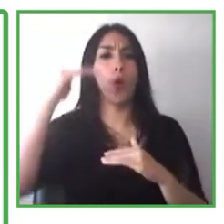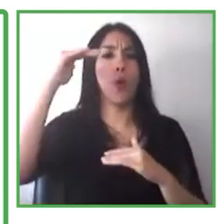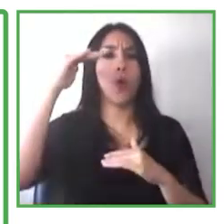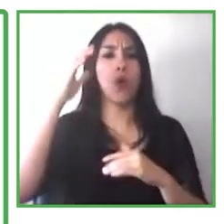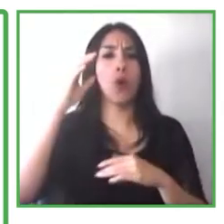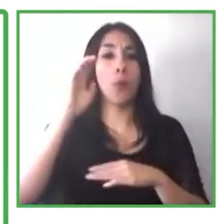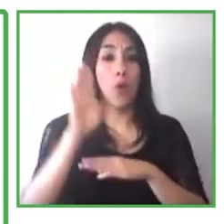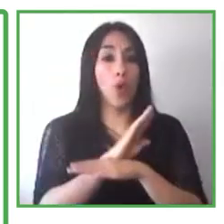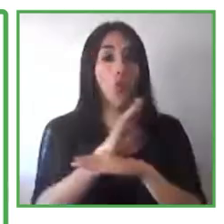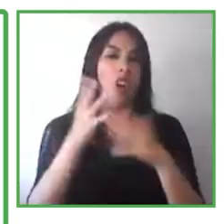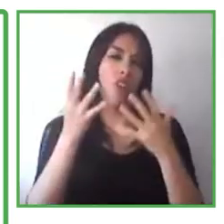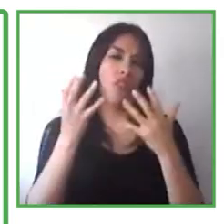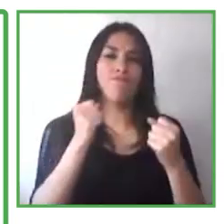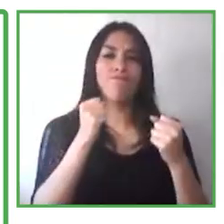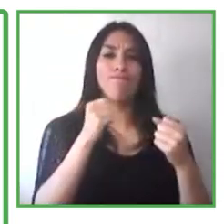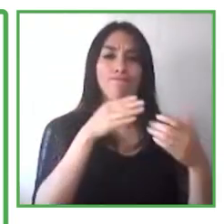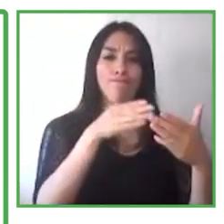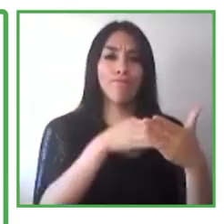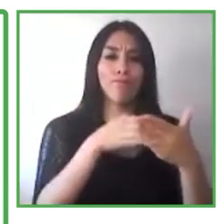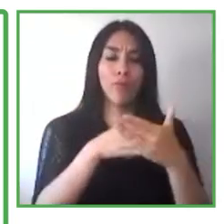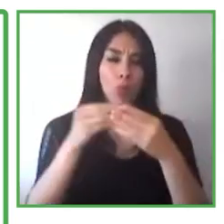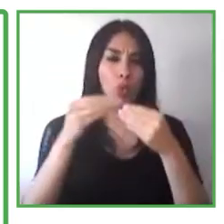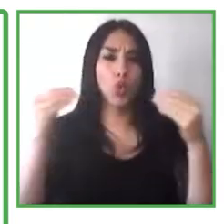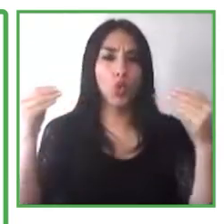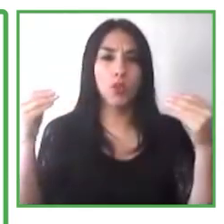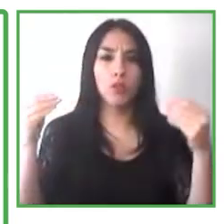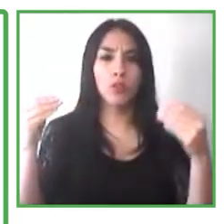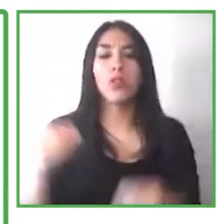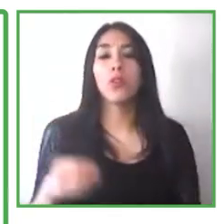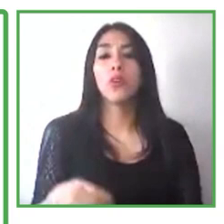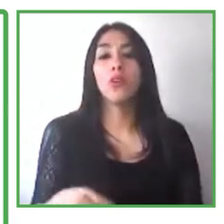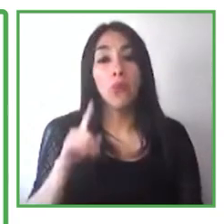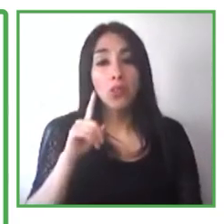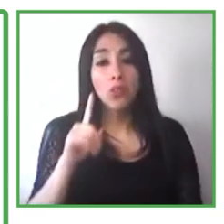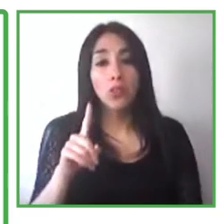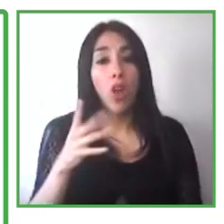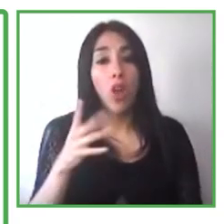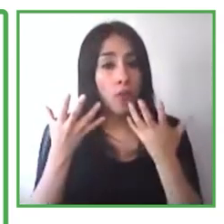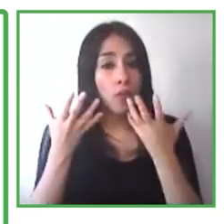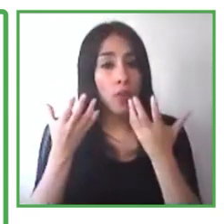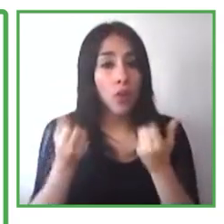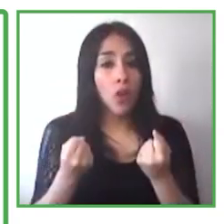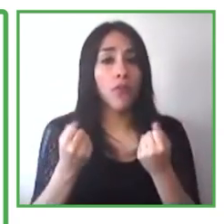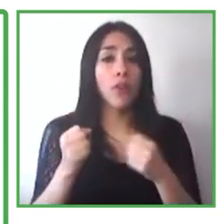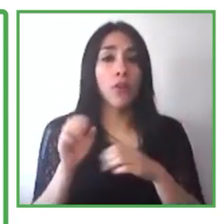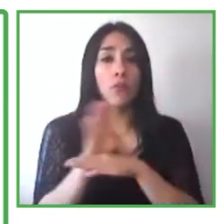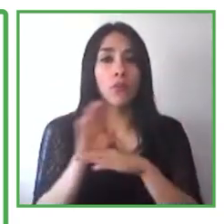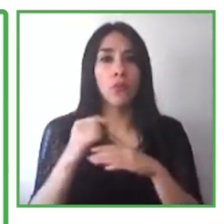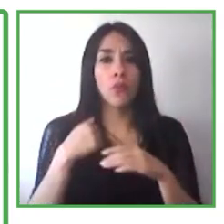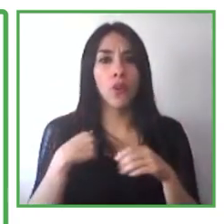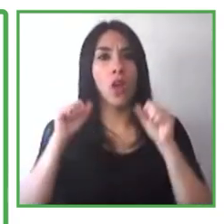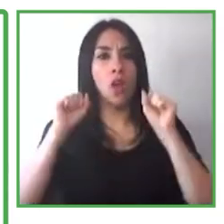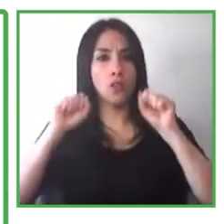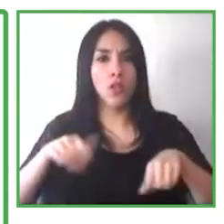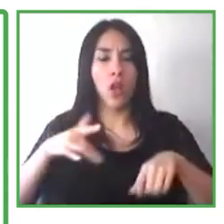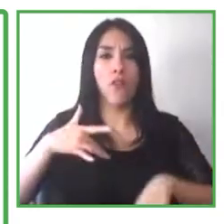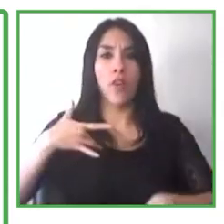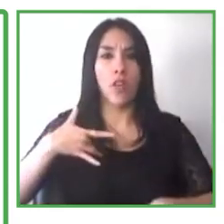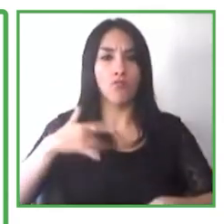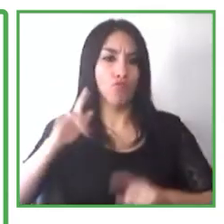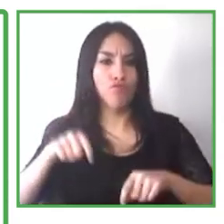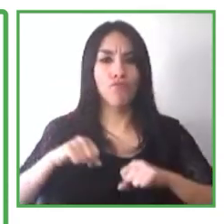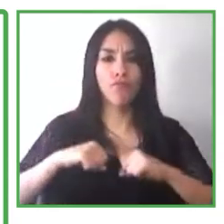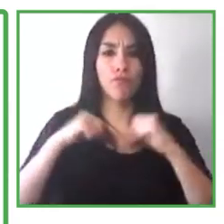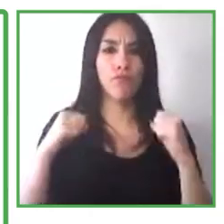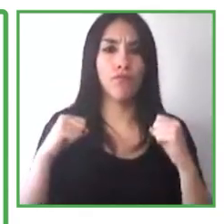de contratar a las personas con discapacidades. Entonces no es un problema conductual, es más bien las barreras de proceso. Y finalmente, incluso